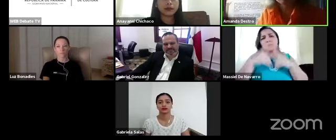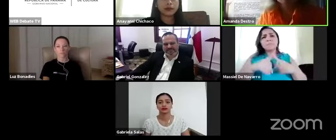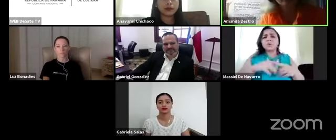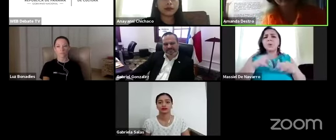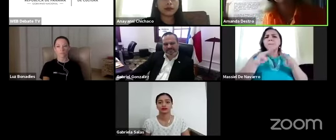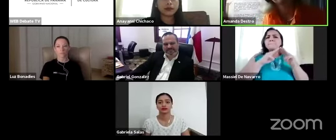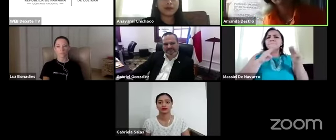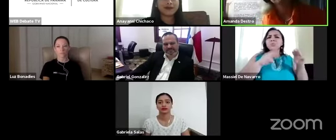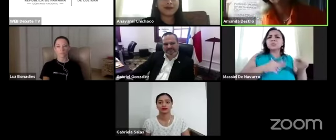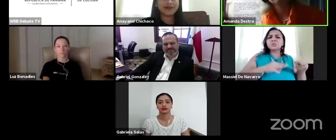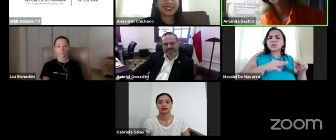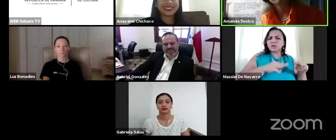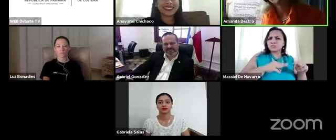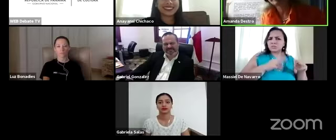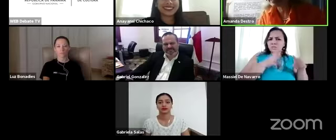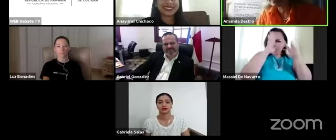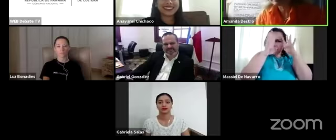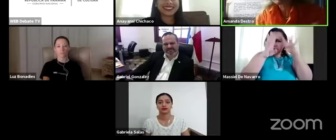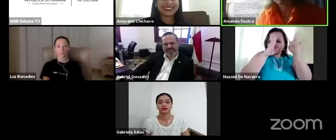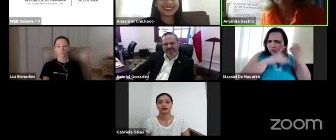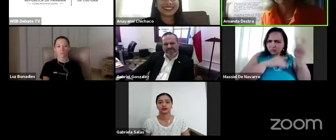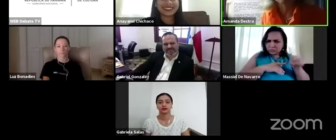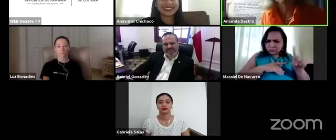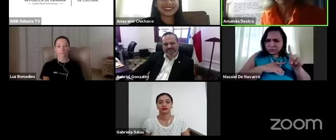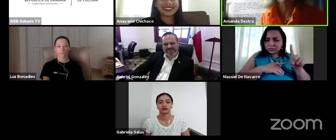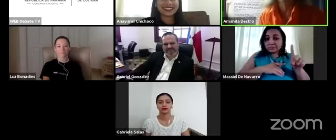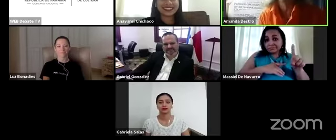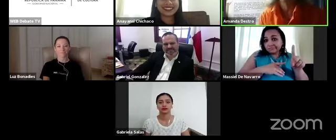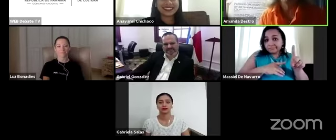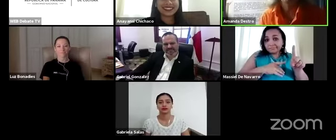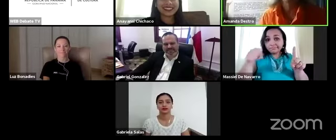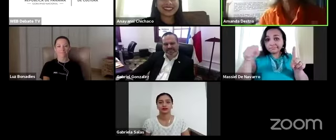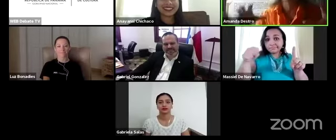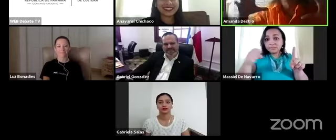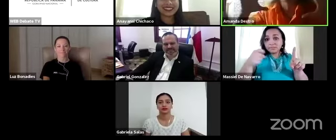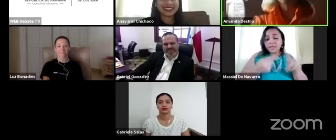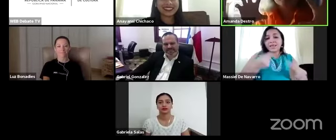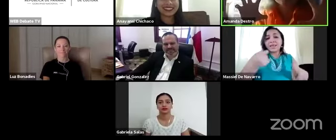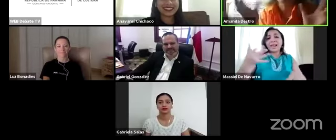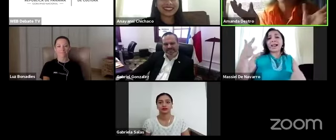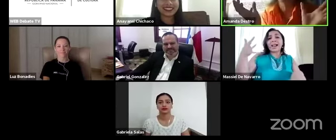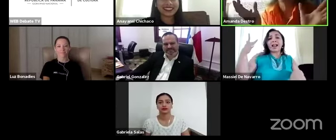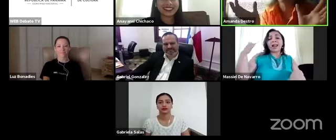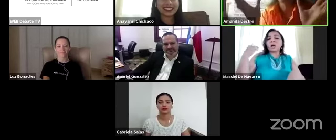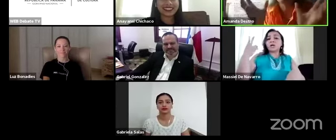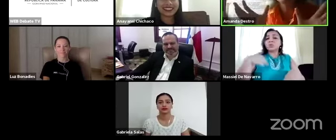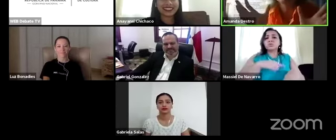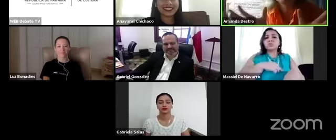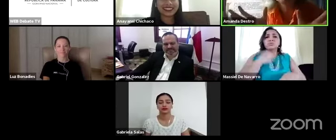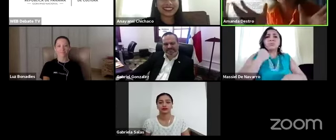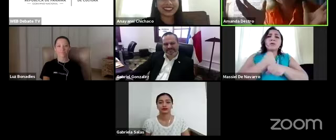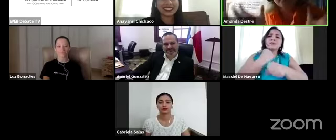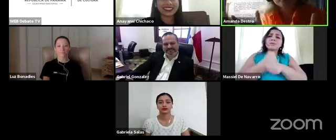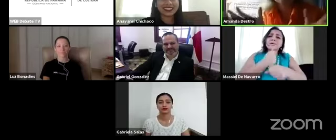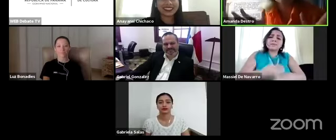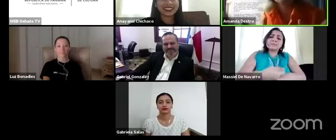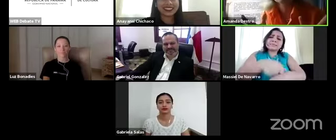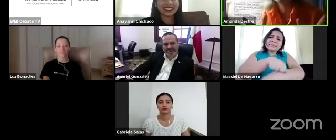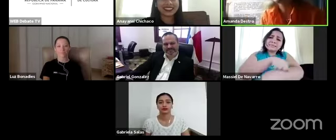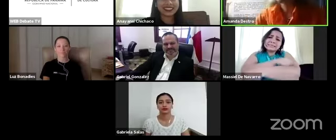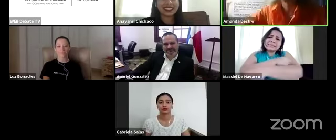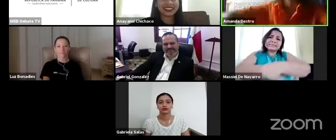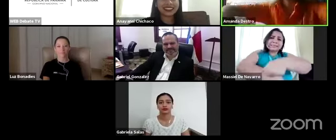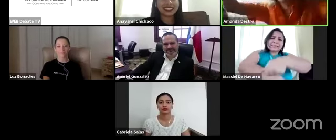no son creativos desde siempre hemos trabajado con las uñas porque hemos tenido pocos